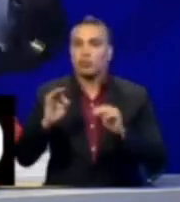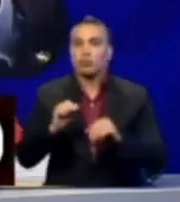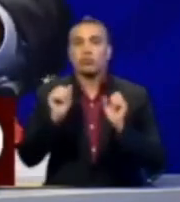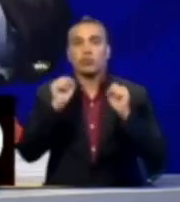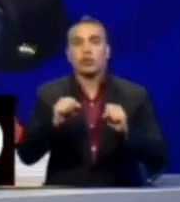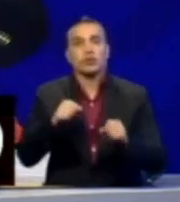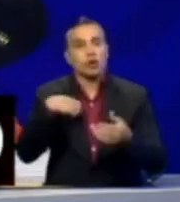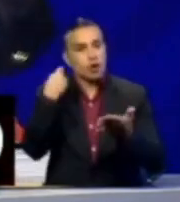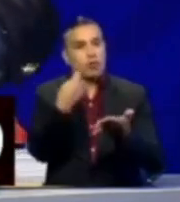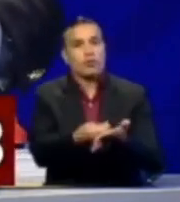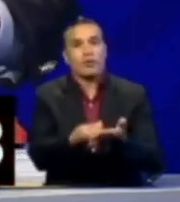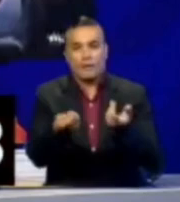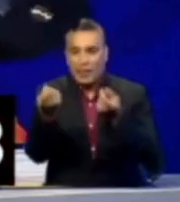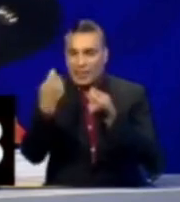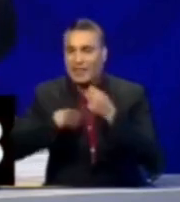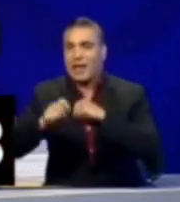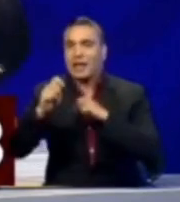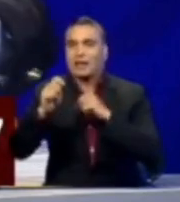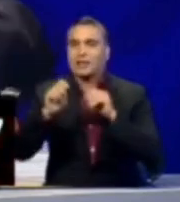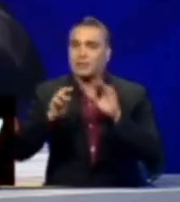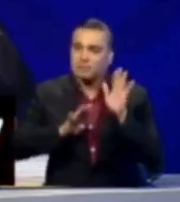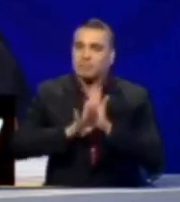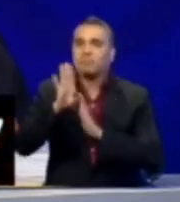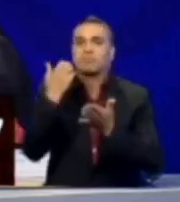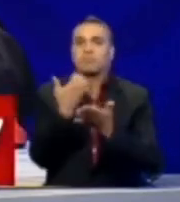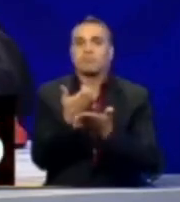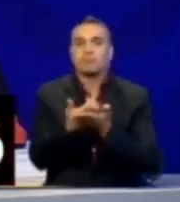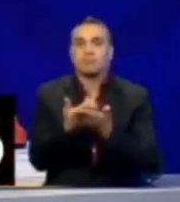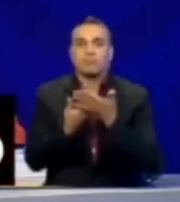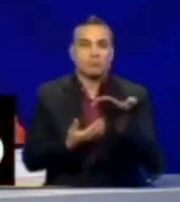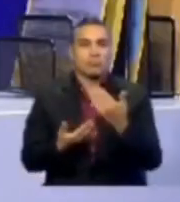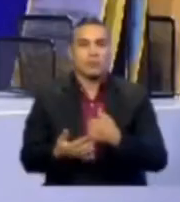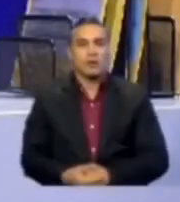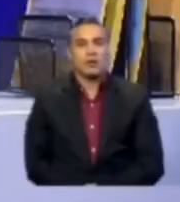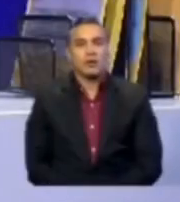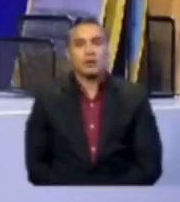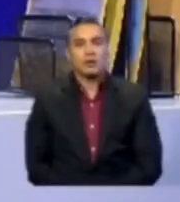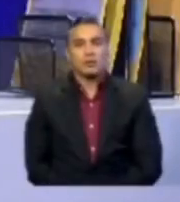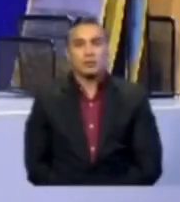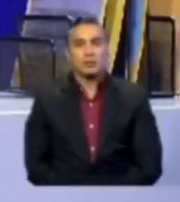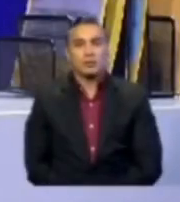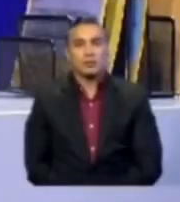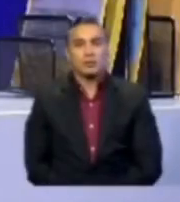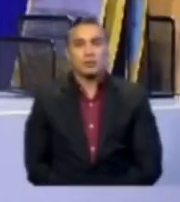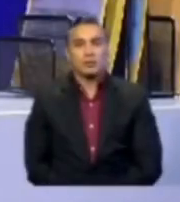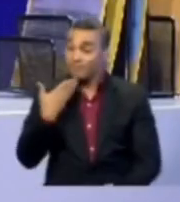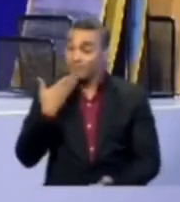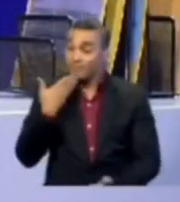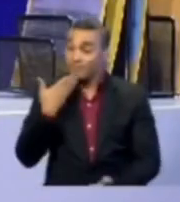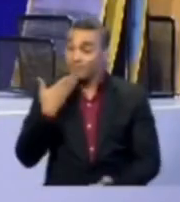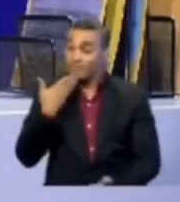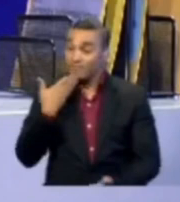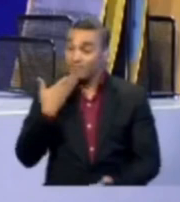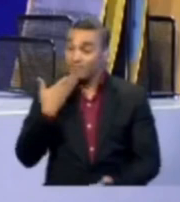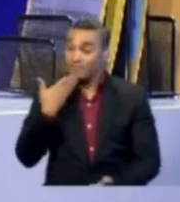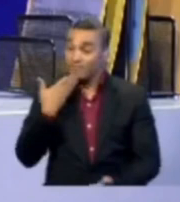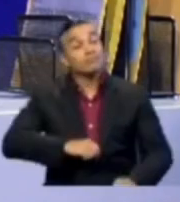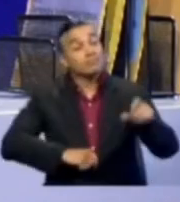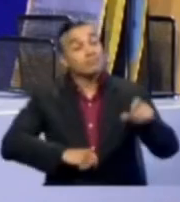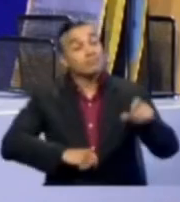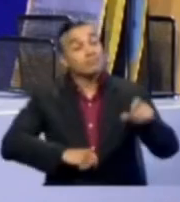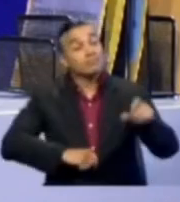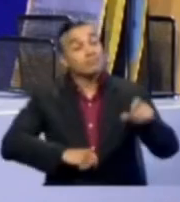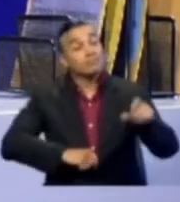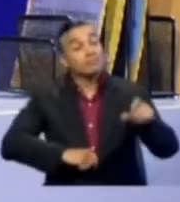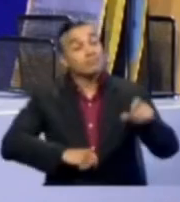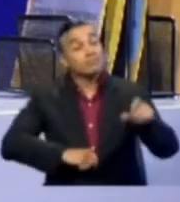puedan comprar, vender, reactivar la economía. Gracias, candidato Lazo. Candidato Arauz, inician sus